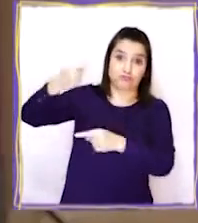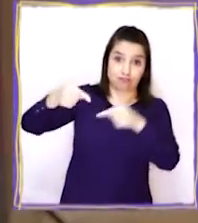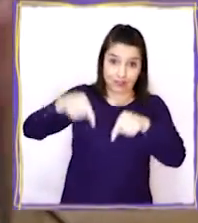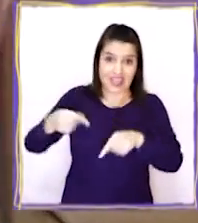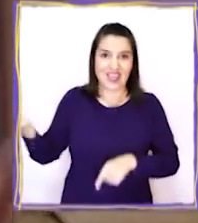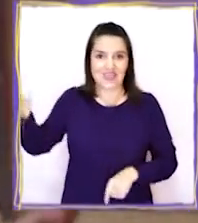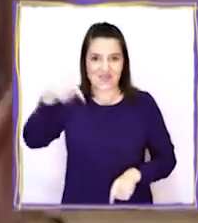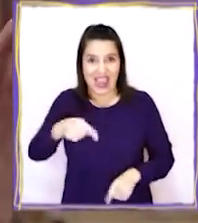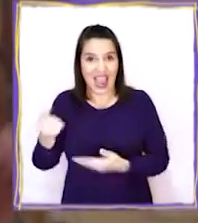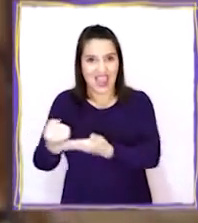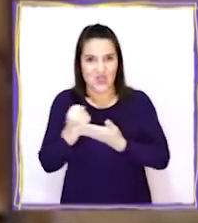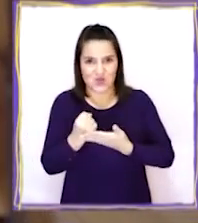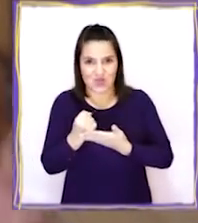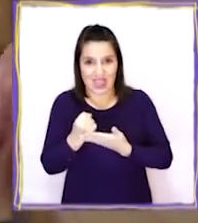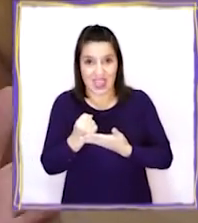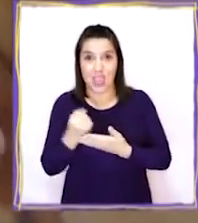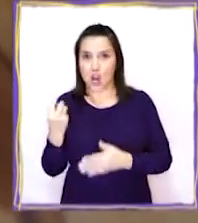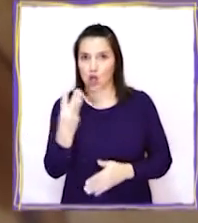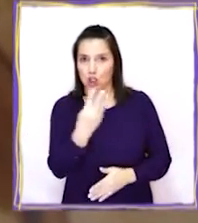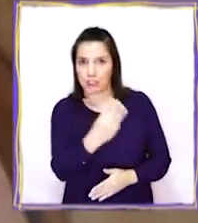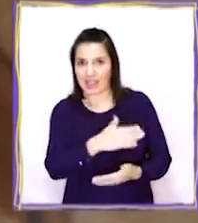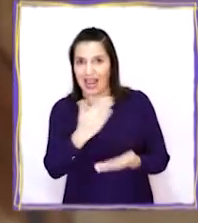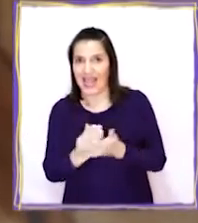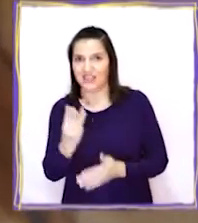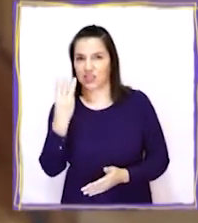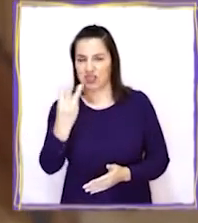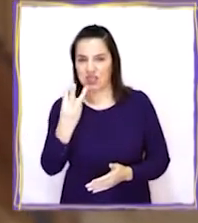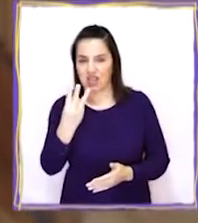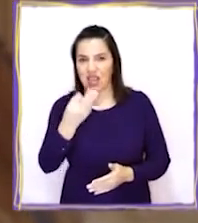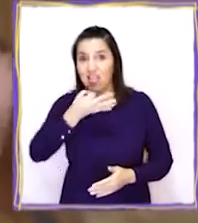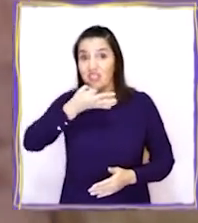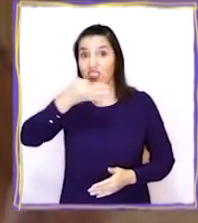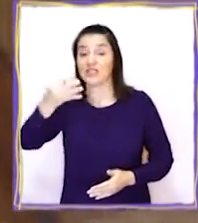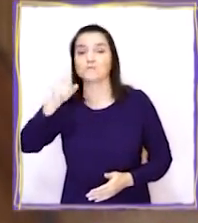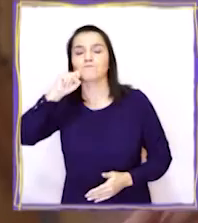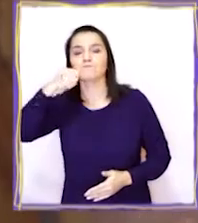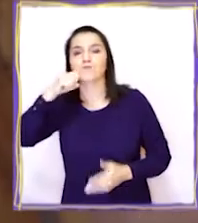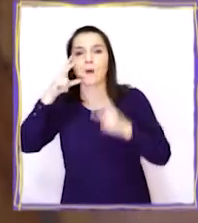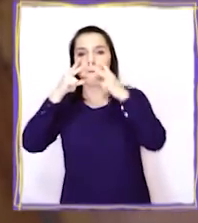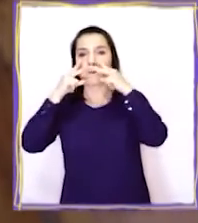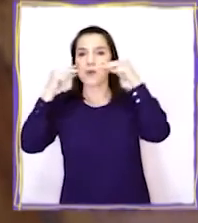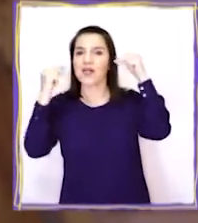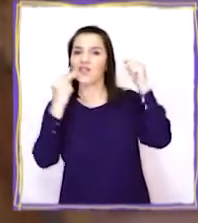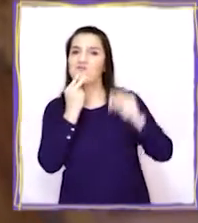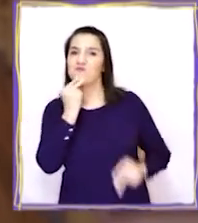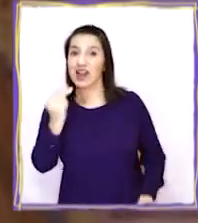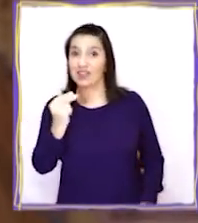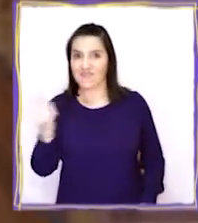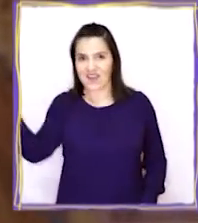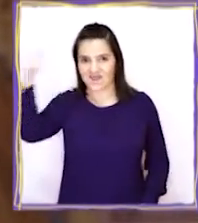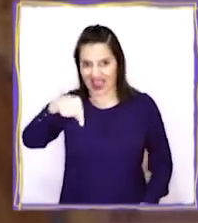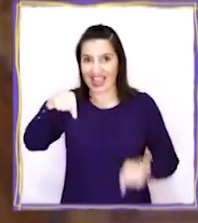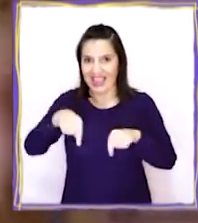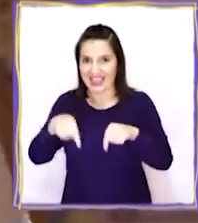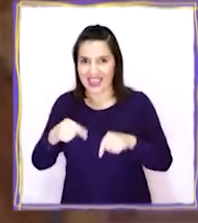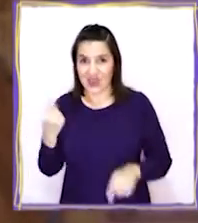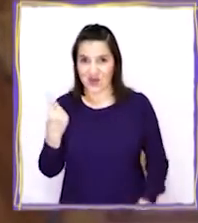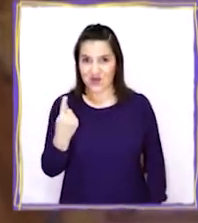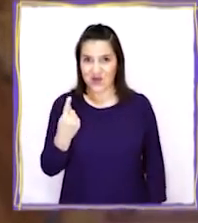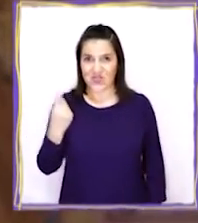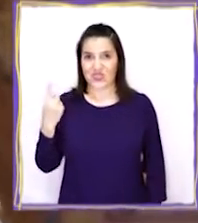¡Buenísimo! A la cuenta de tres, vamos a decir muy, muy fuerte, Pedro de Valdivia, para que venga hasta acá.